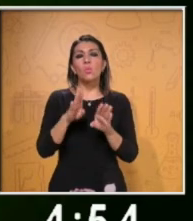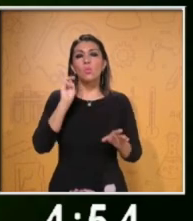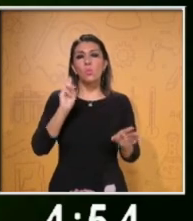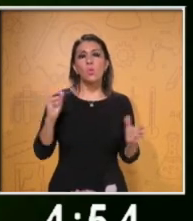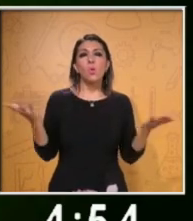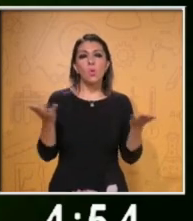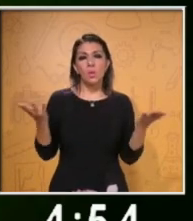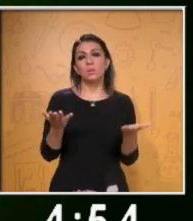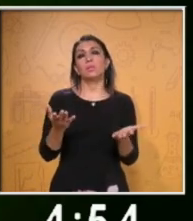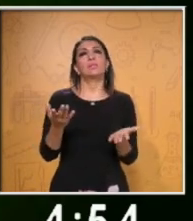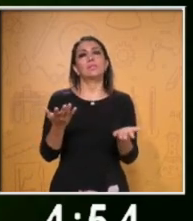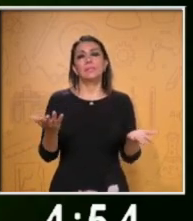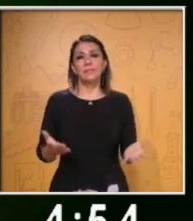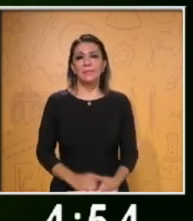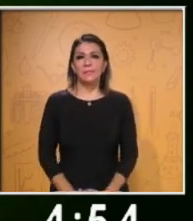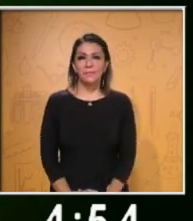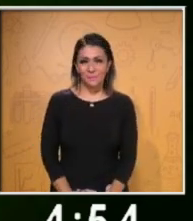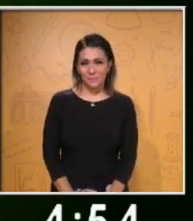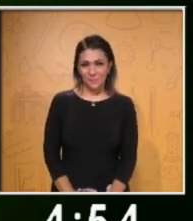por la incómoda situación.